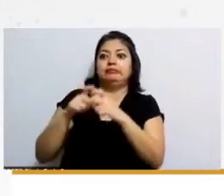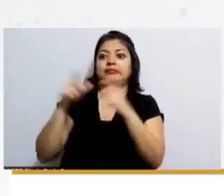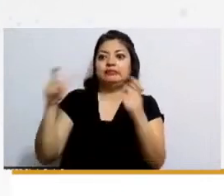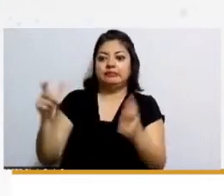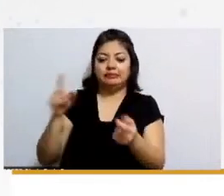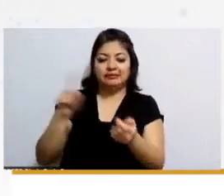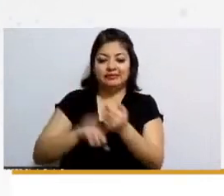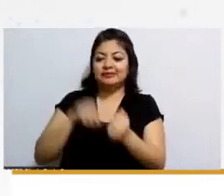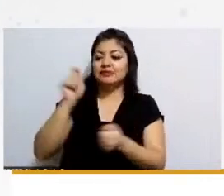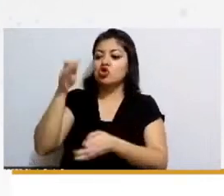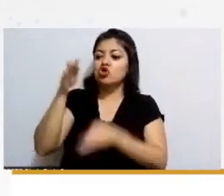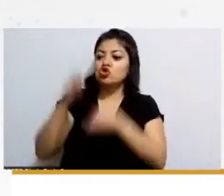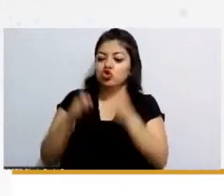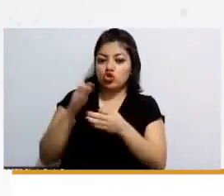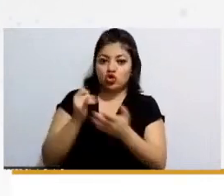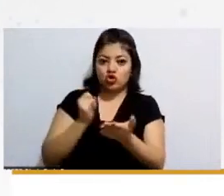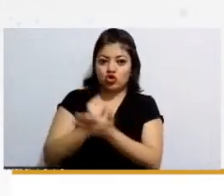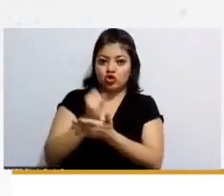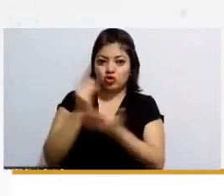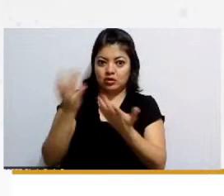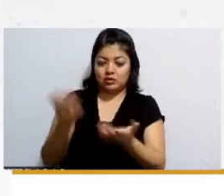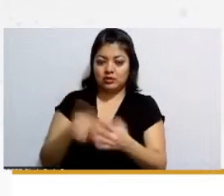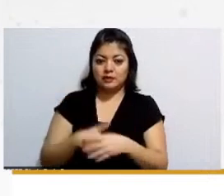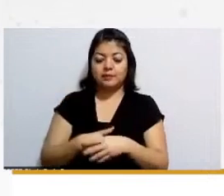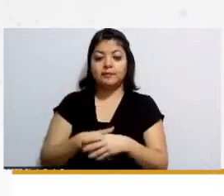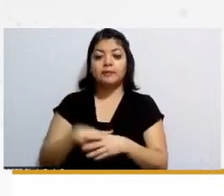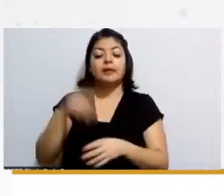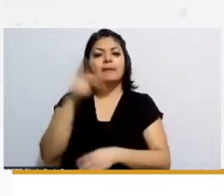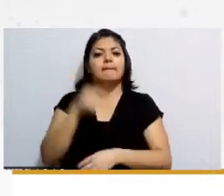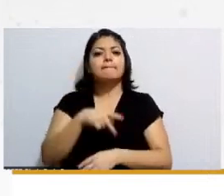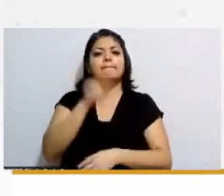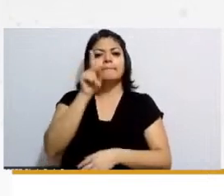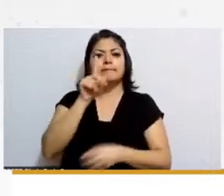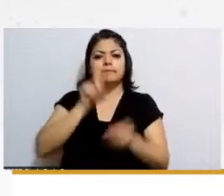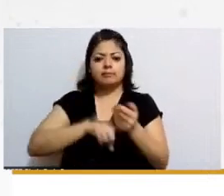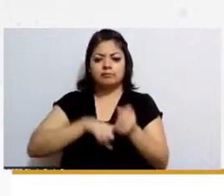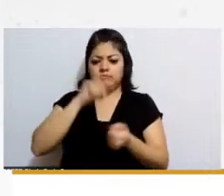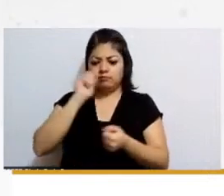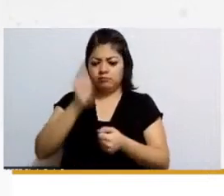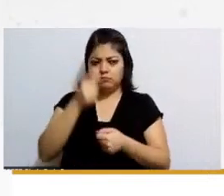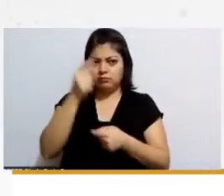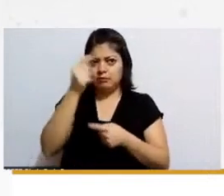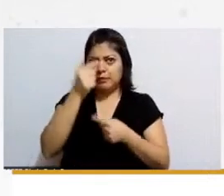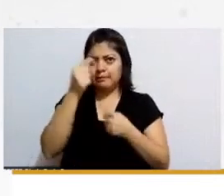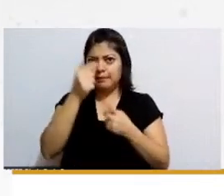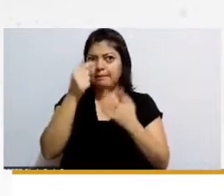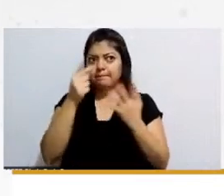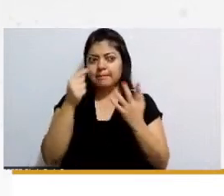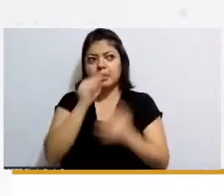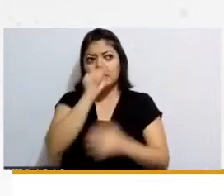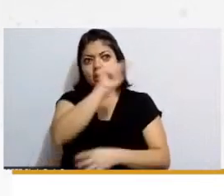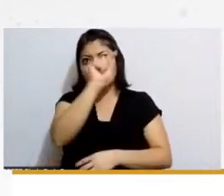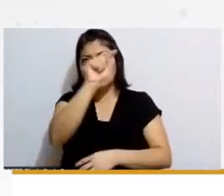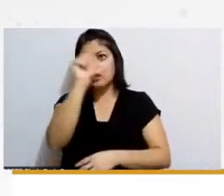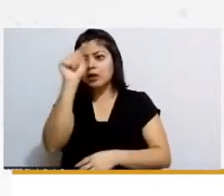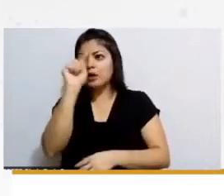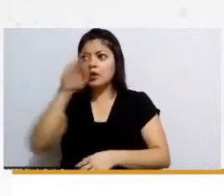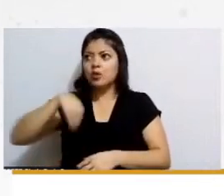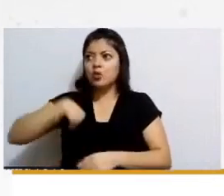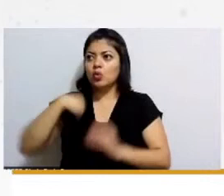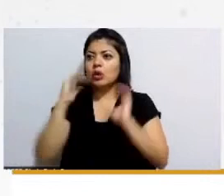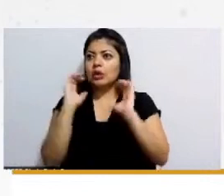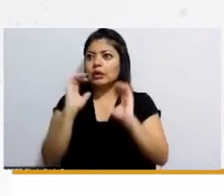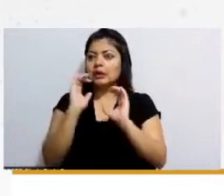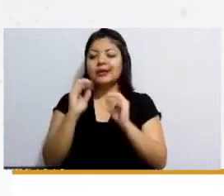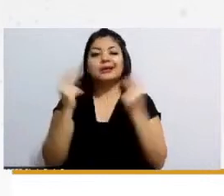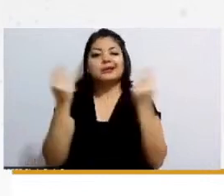la corte pero el universo de casos de lo que pasa en guarderías supongo que requiere